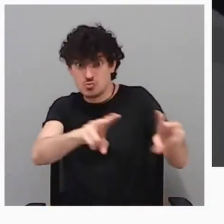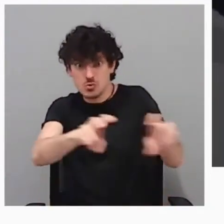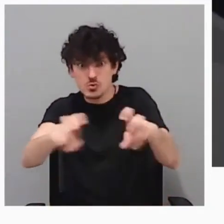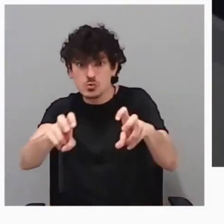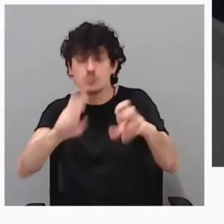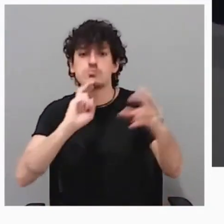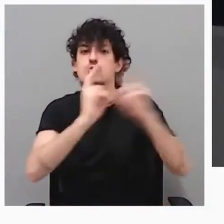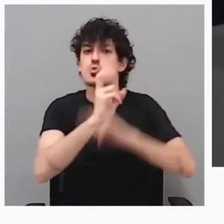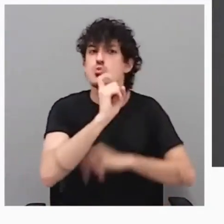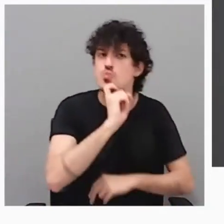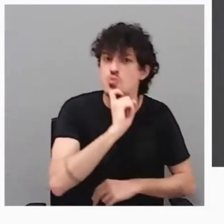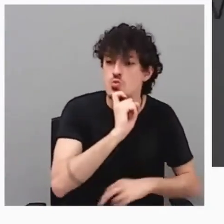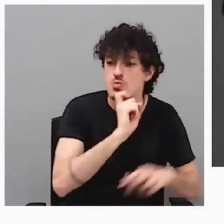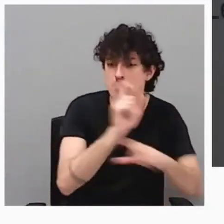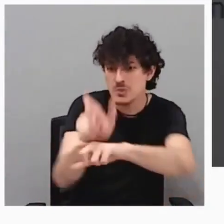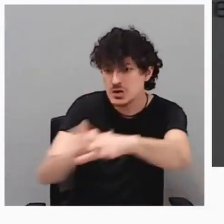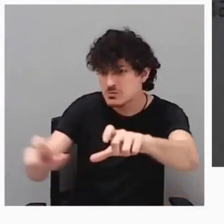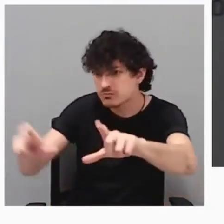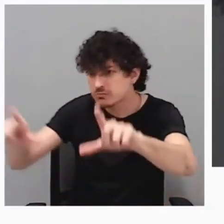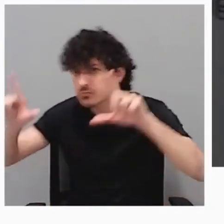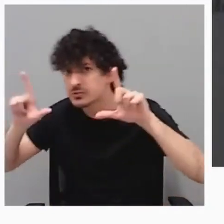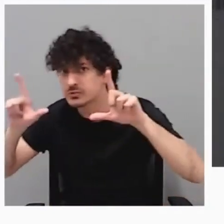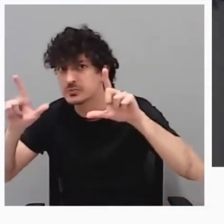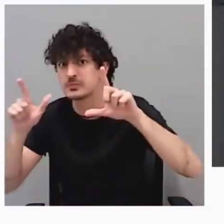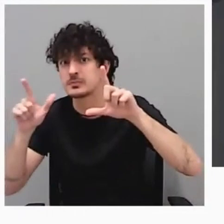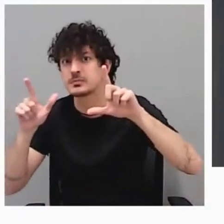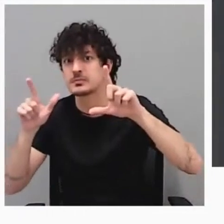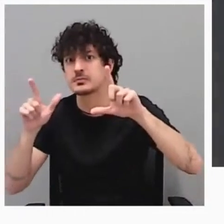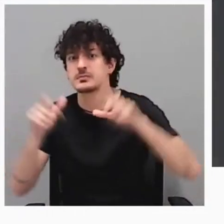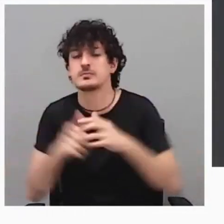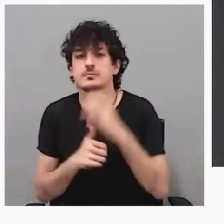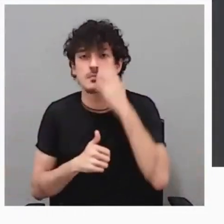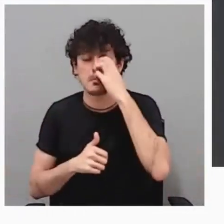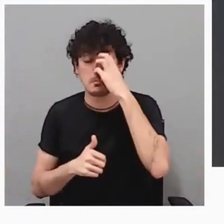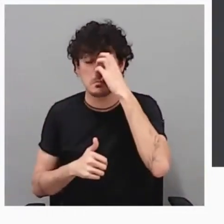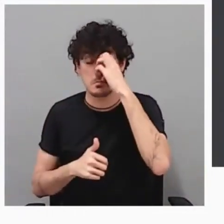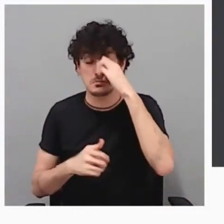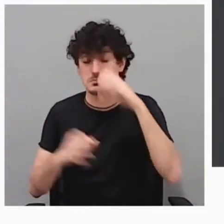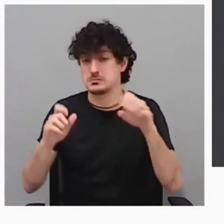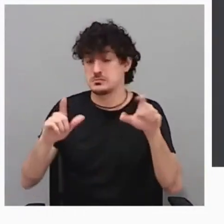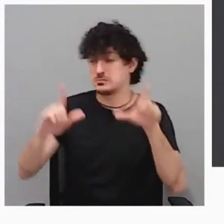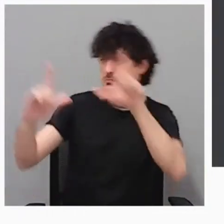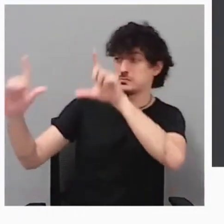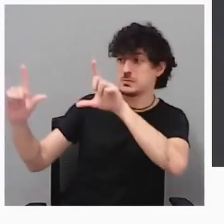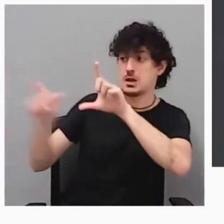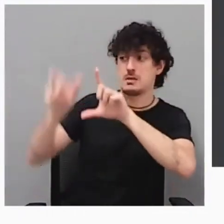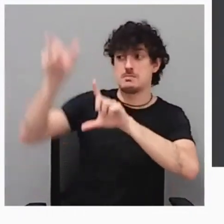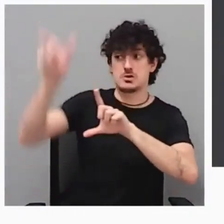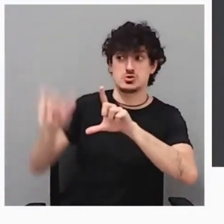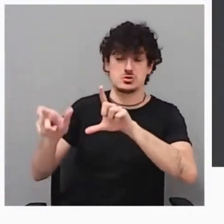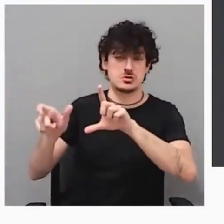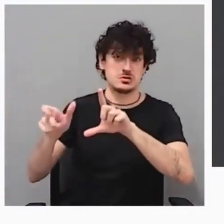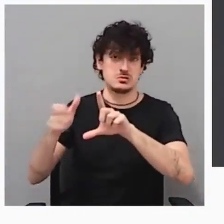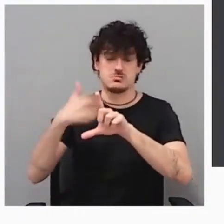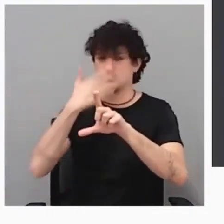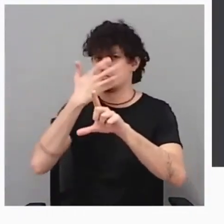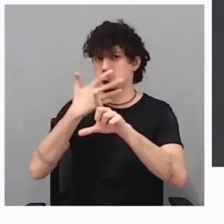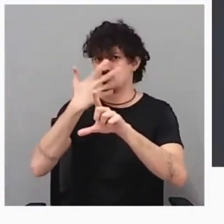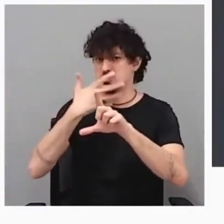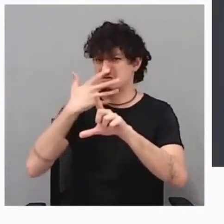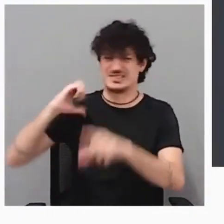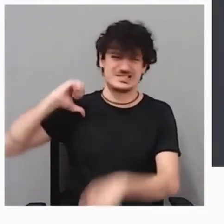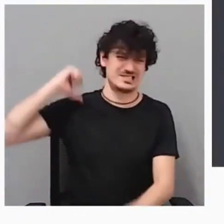Mirad, este que está ahí es Warren Buffett. Seguramente muchos lo conocéis. Es una de las personas más ricas de este mundo.